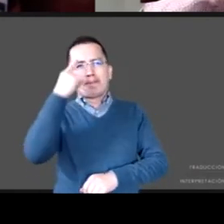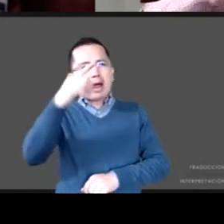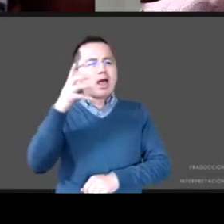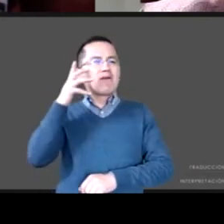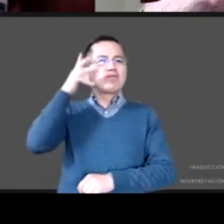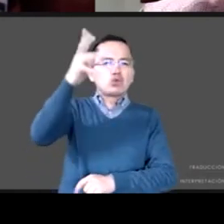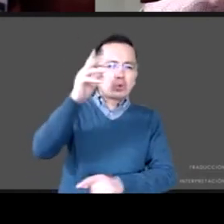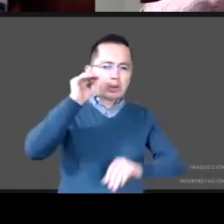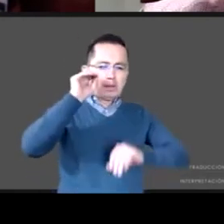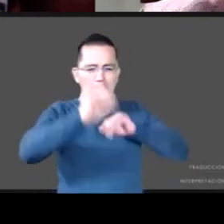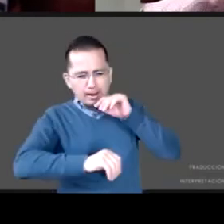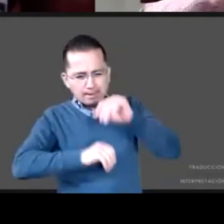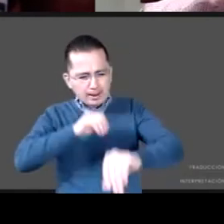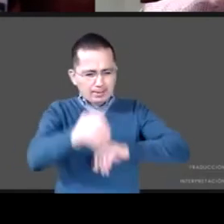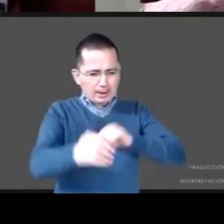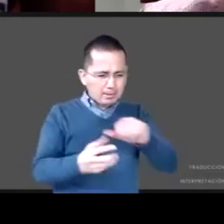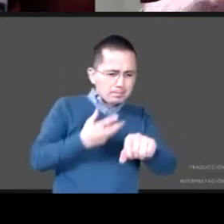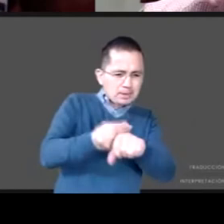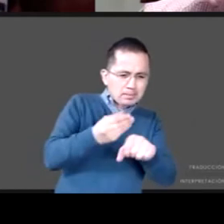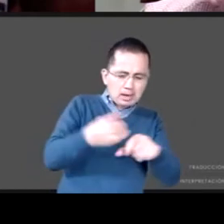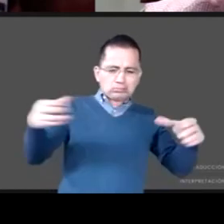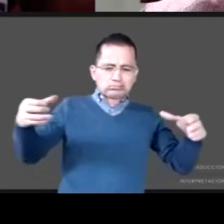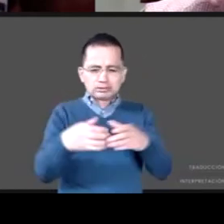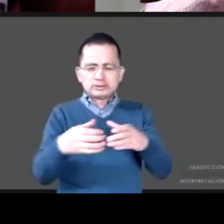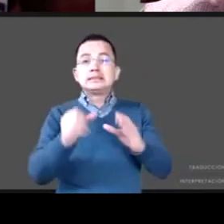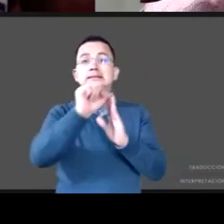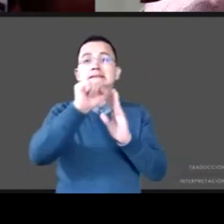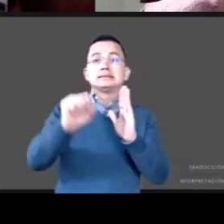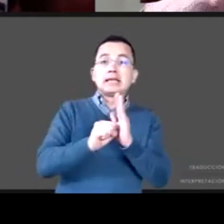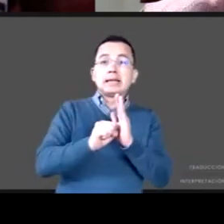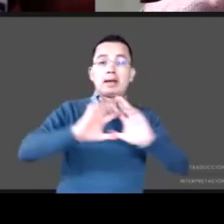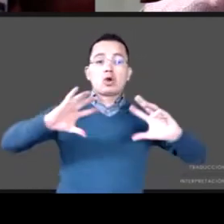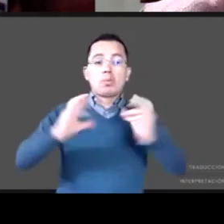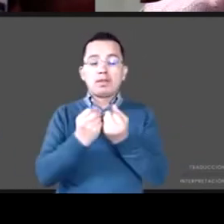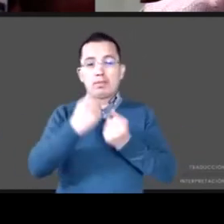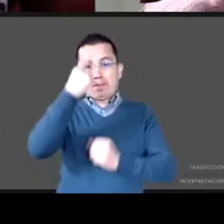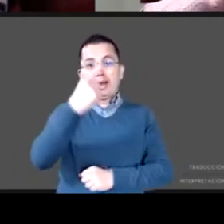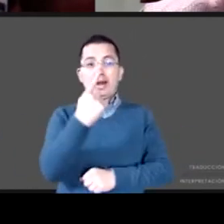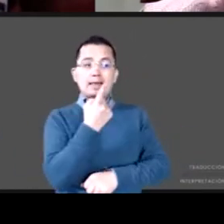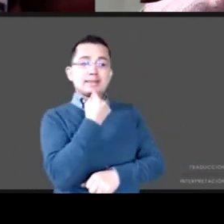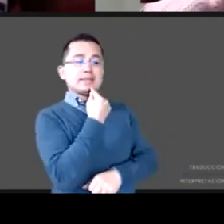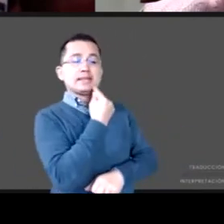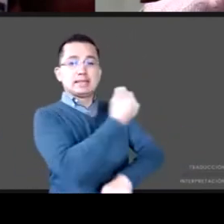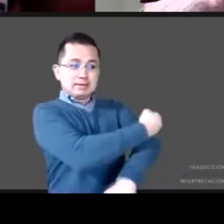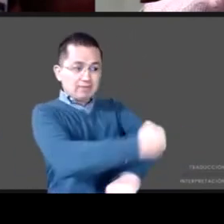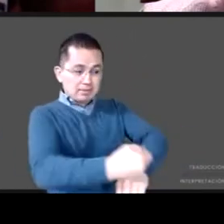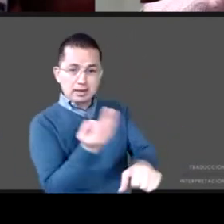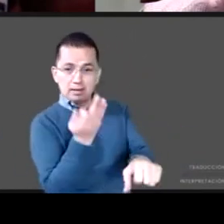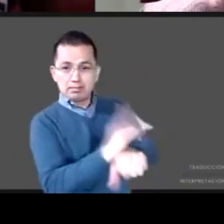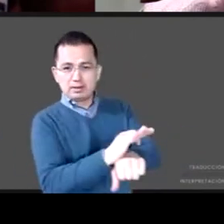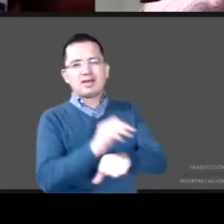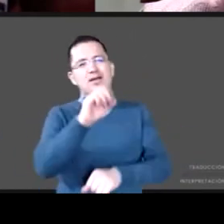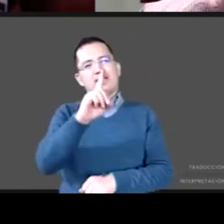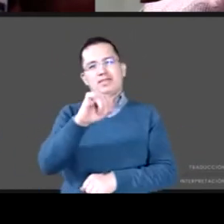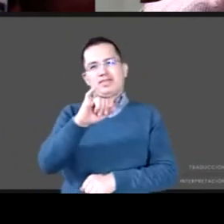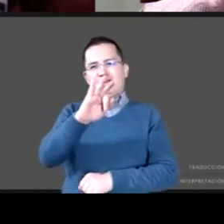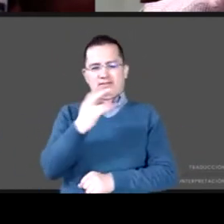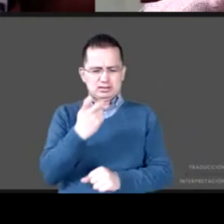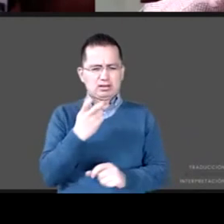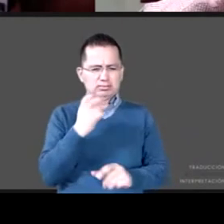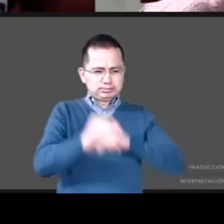integral de la familia fueron sin duda planteamientos que no llegaron a madurar ni a concretarse